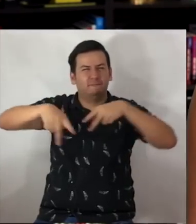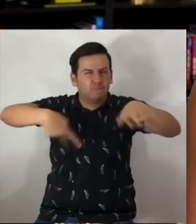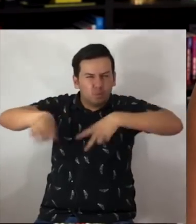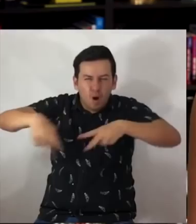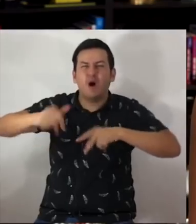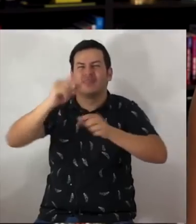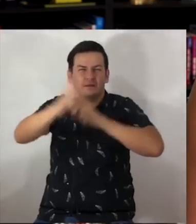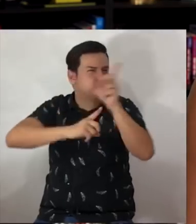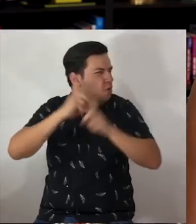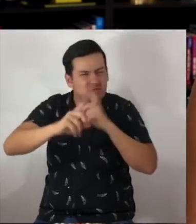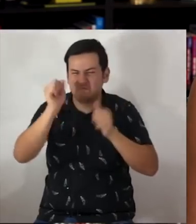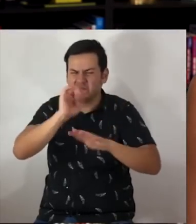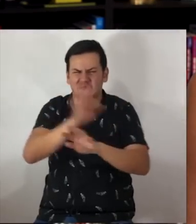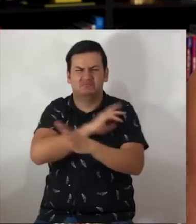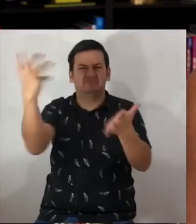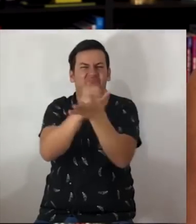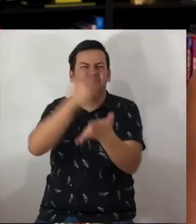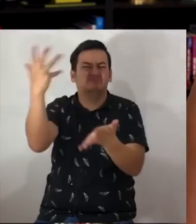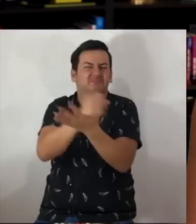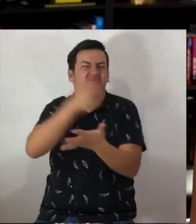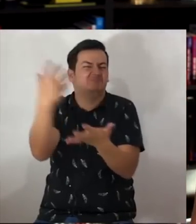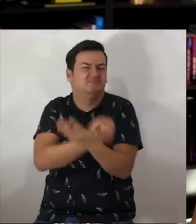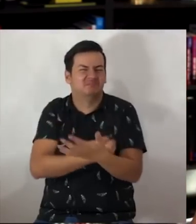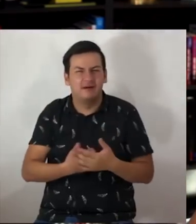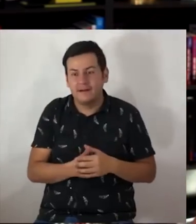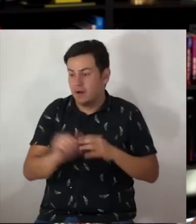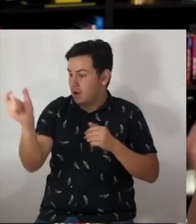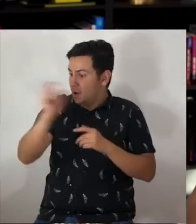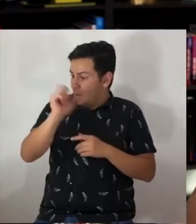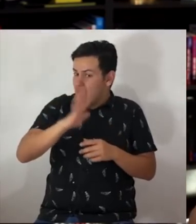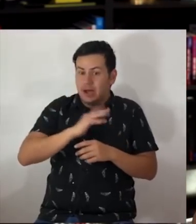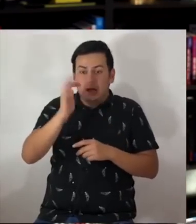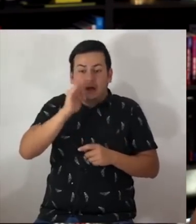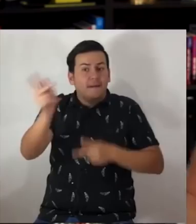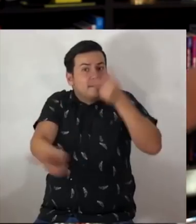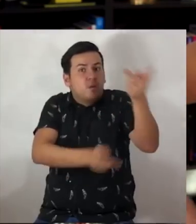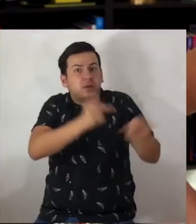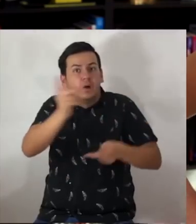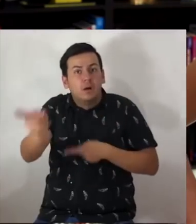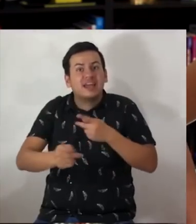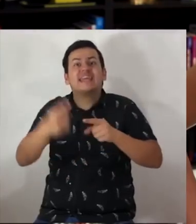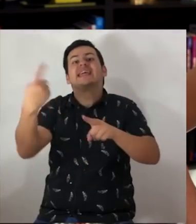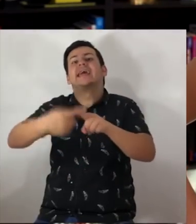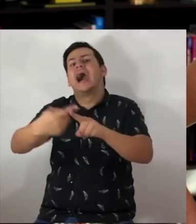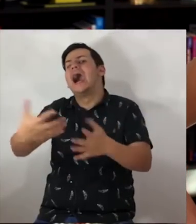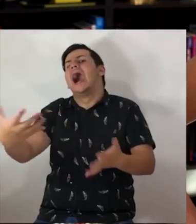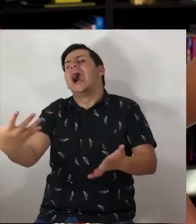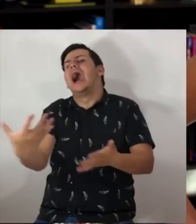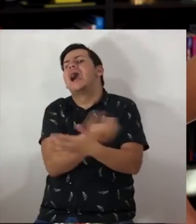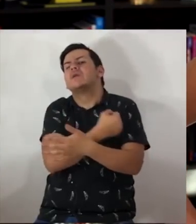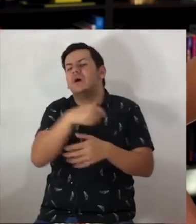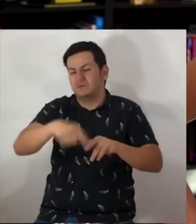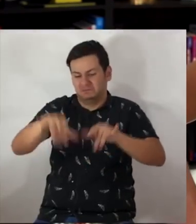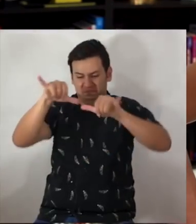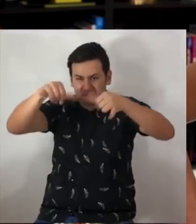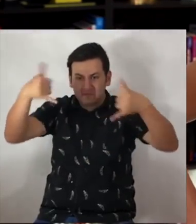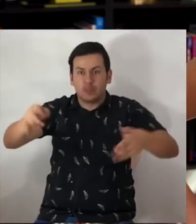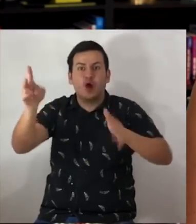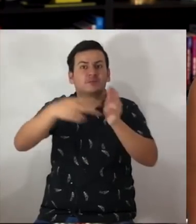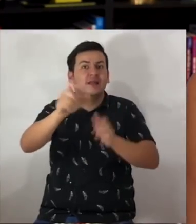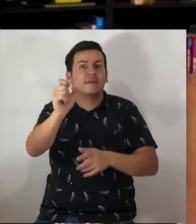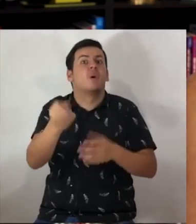van a poder ganar en todas las trivias del futuro. Cuando hagan la pregunta capciosa de quién ganó la liguilla 2020?